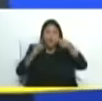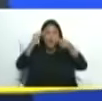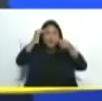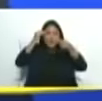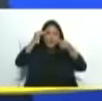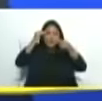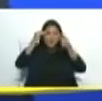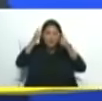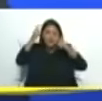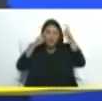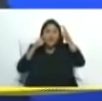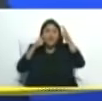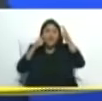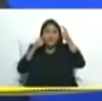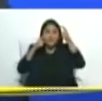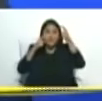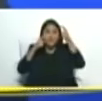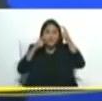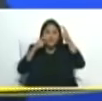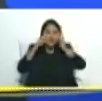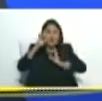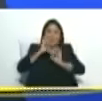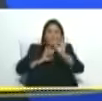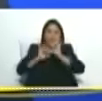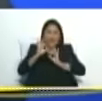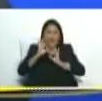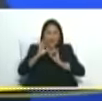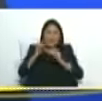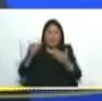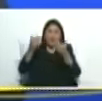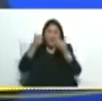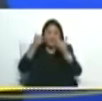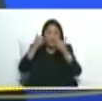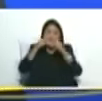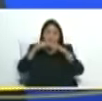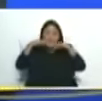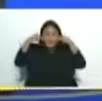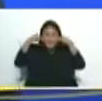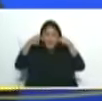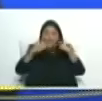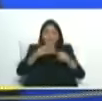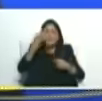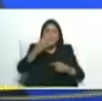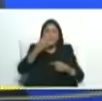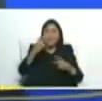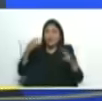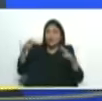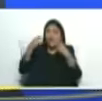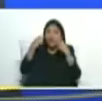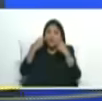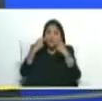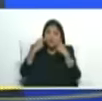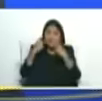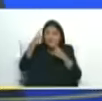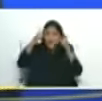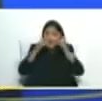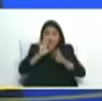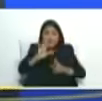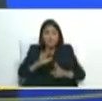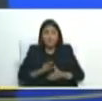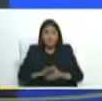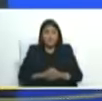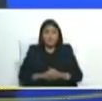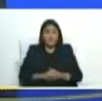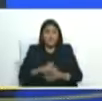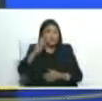de él de su palabra de su orientación de su sonrisa de su verdad de su mirada está